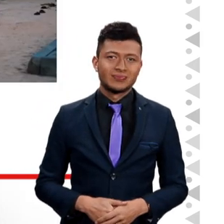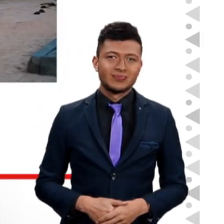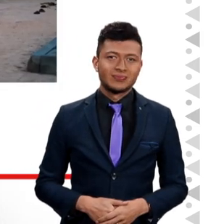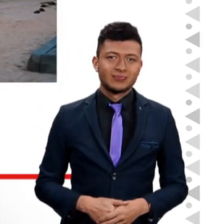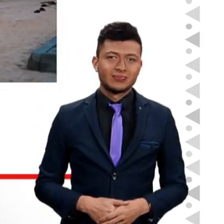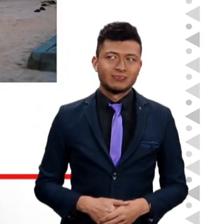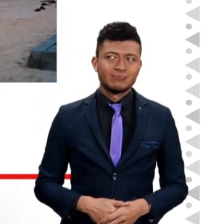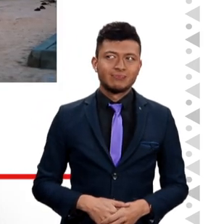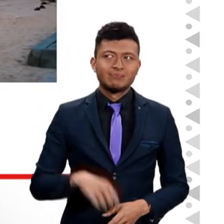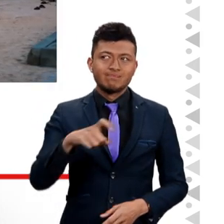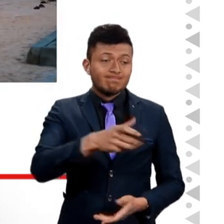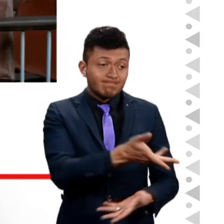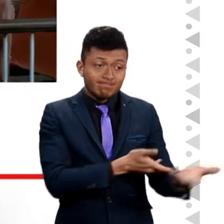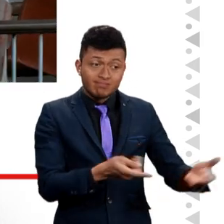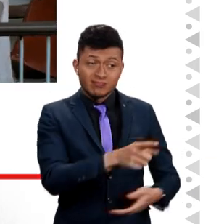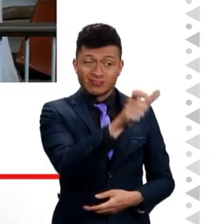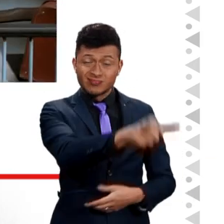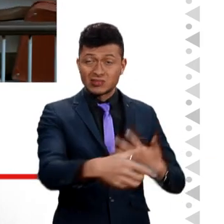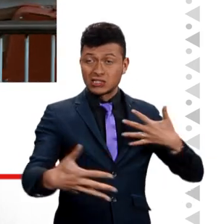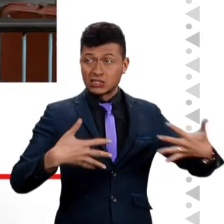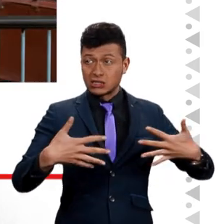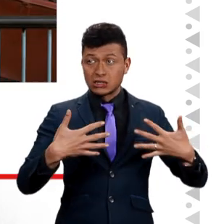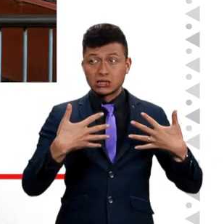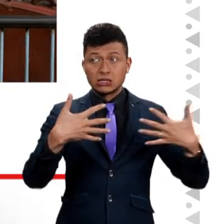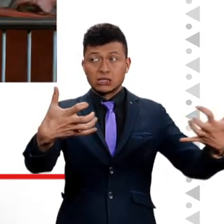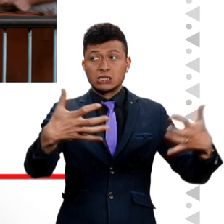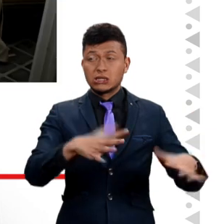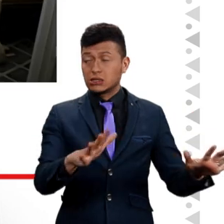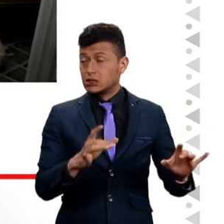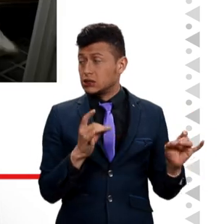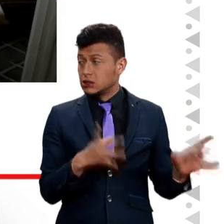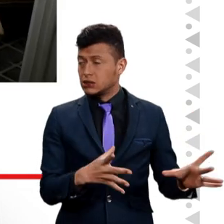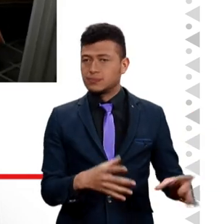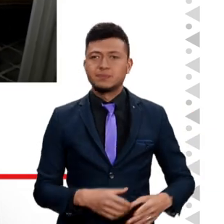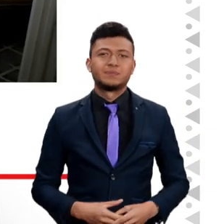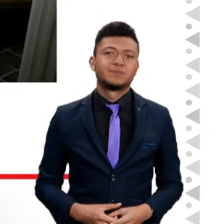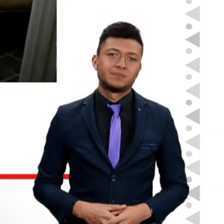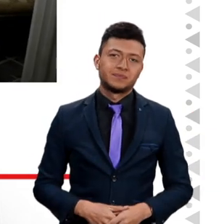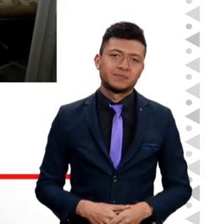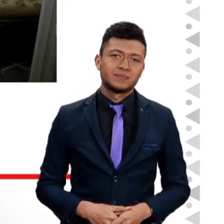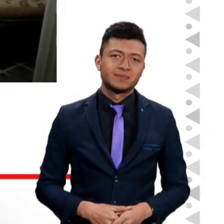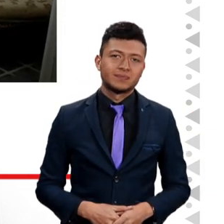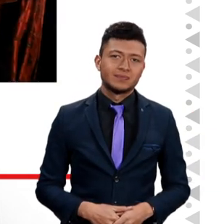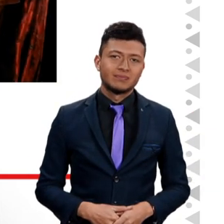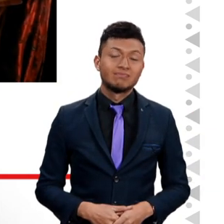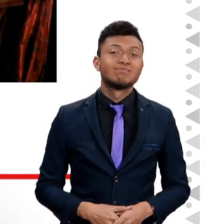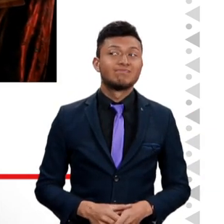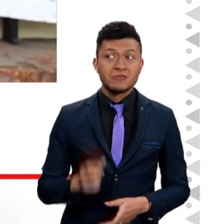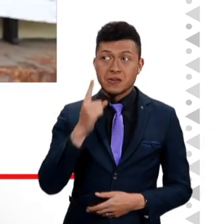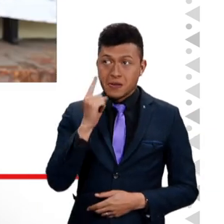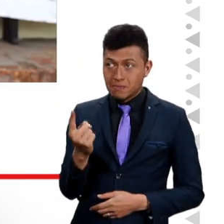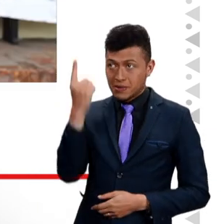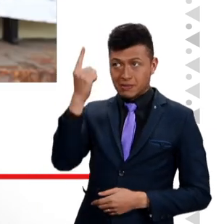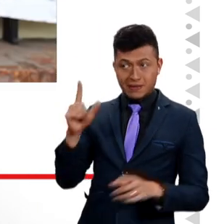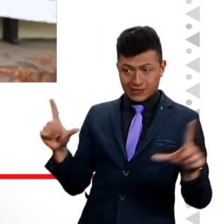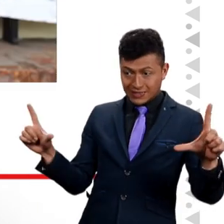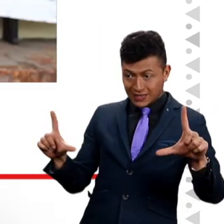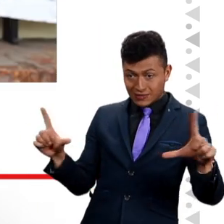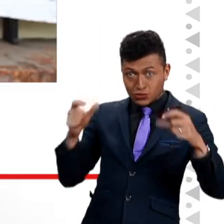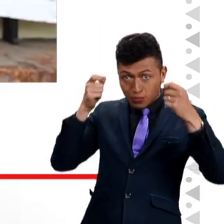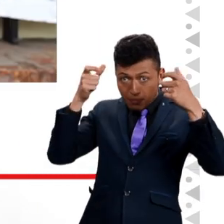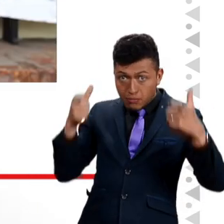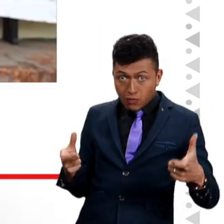Aquí lo único es que sí le va tocar compartir con esa gente del teatro, que es insoportable. Por primera vez la televisión pública va a tener un